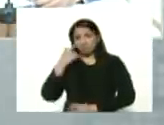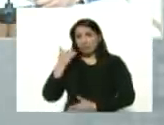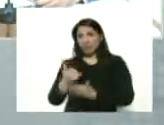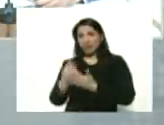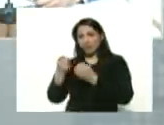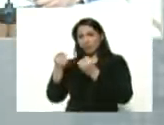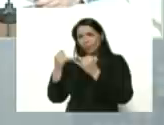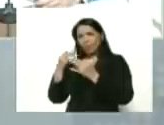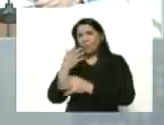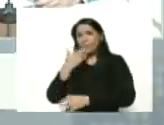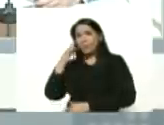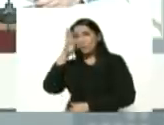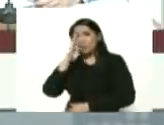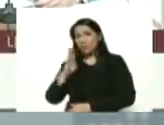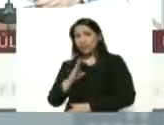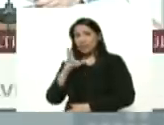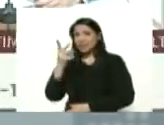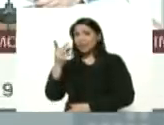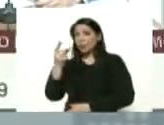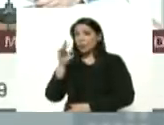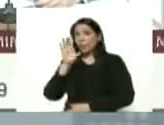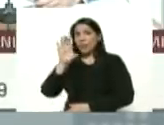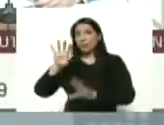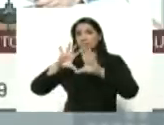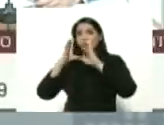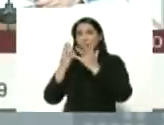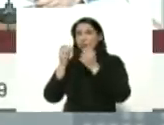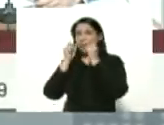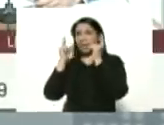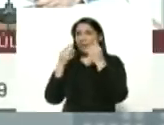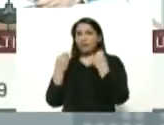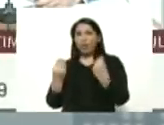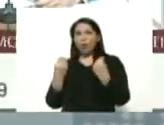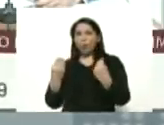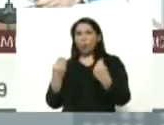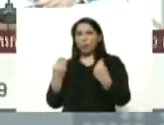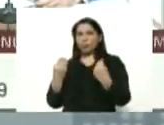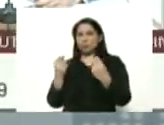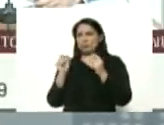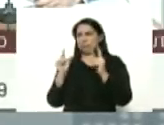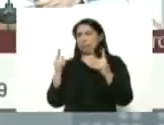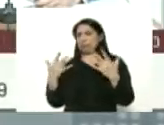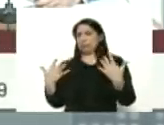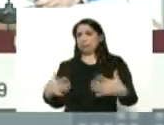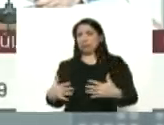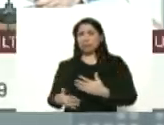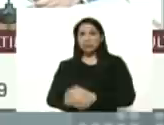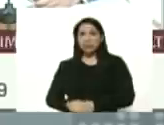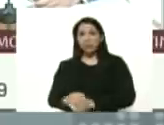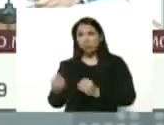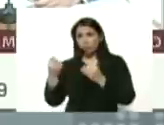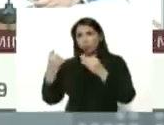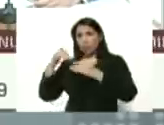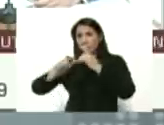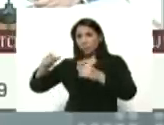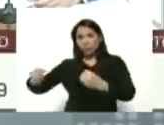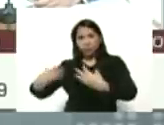Brasil pasó a ser el segundo país del mundo increíble impresionante el número de casos